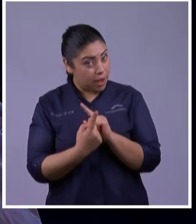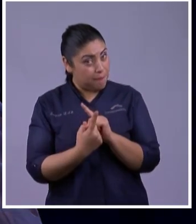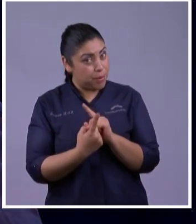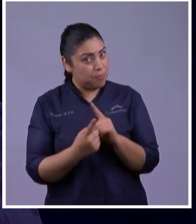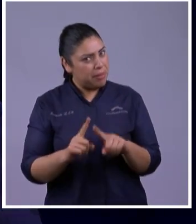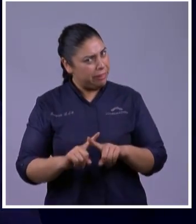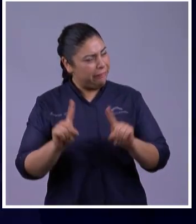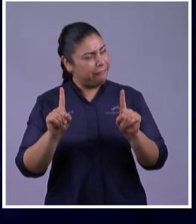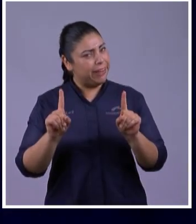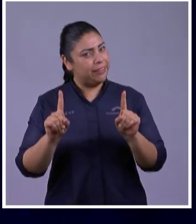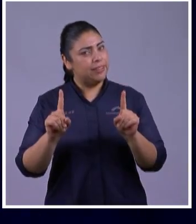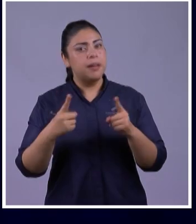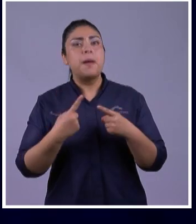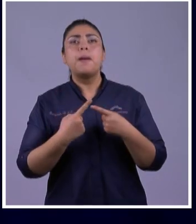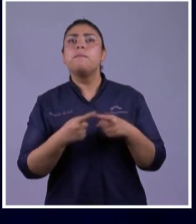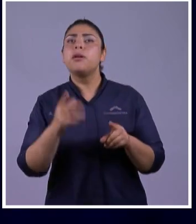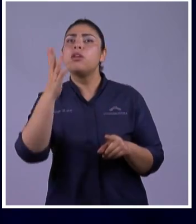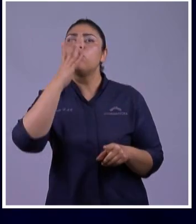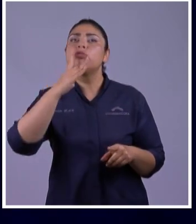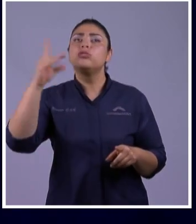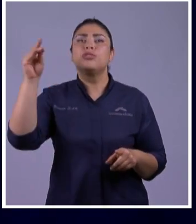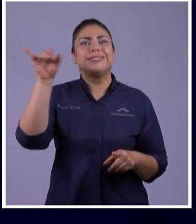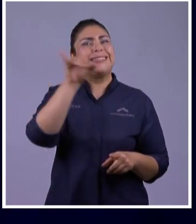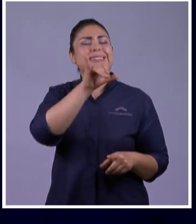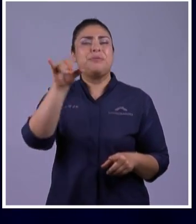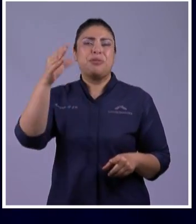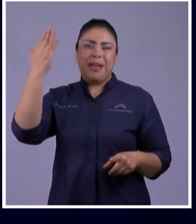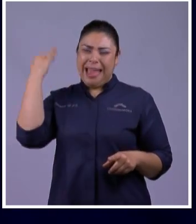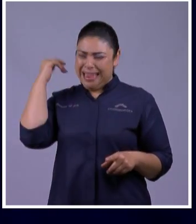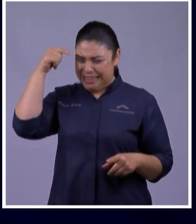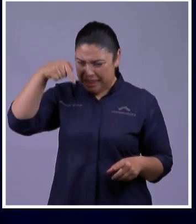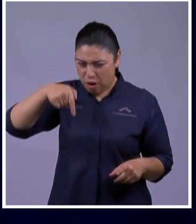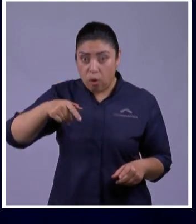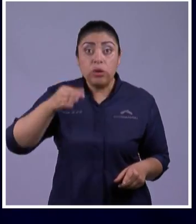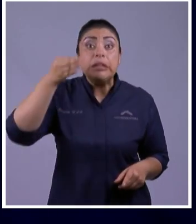Eres Un Mismo Dios El Mismo De Ayer De Hoy De Siempre